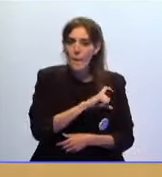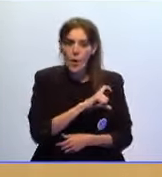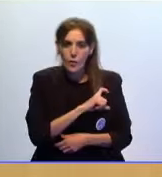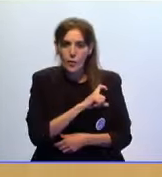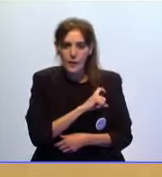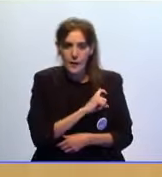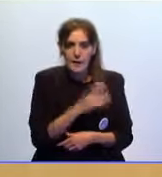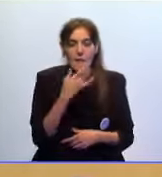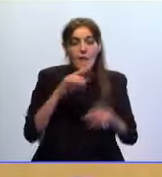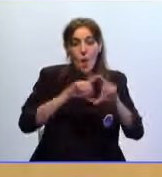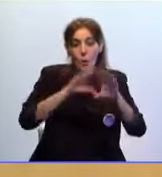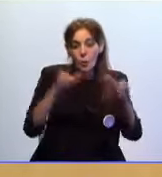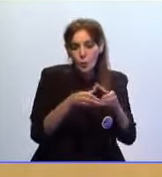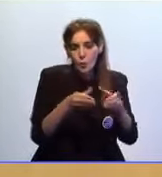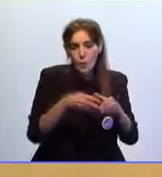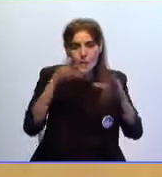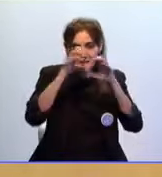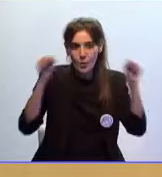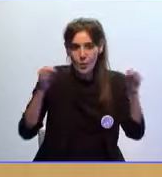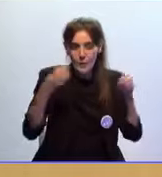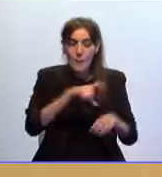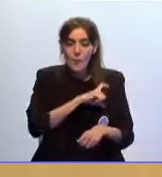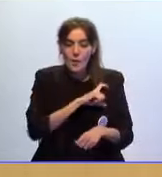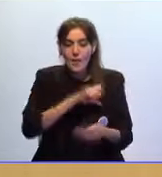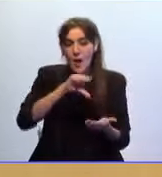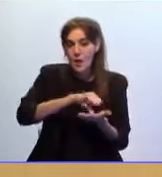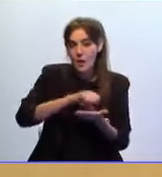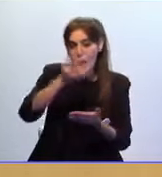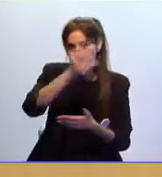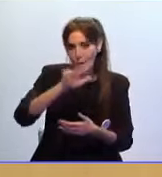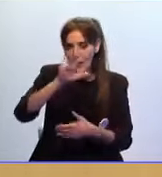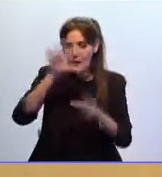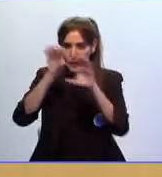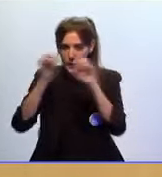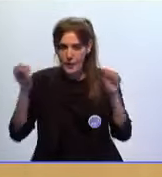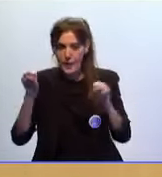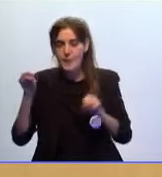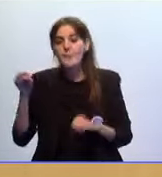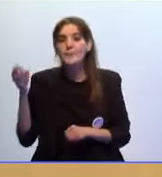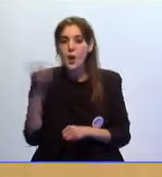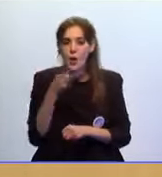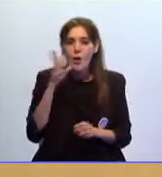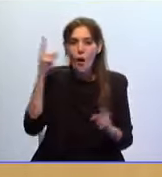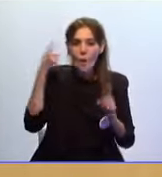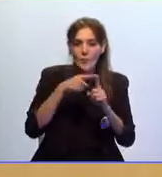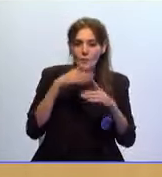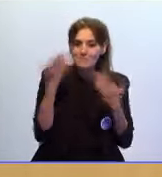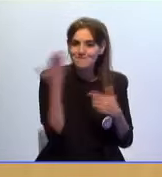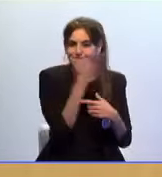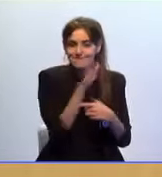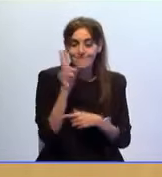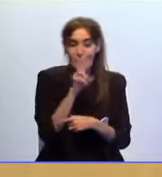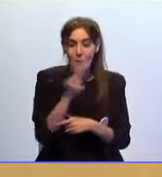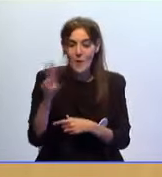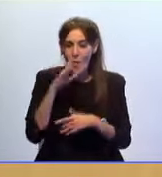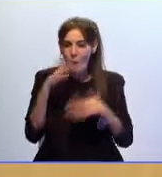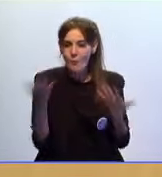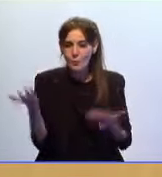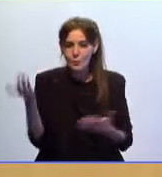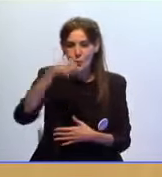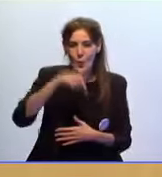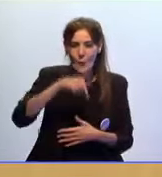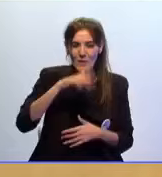de las fuerzas y cuerpos de seguridad del Estado, en este caso de policías nacionales y de guardias civiles, que acabamos de presenciar como